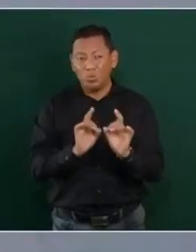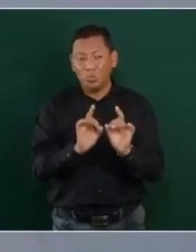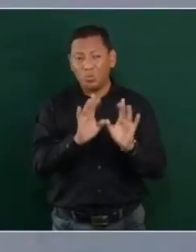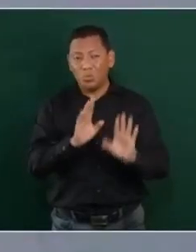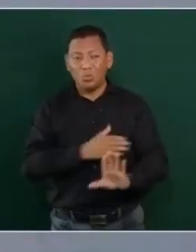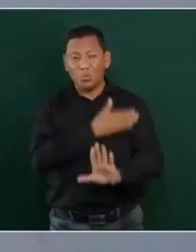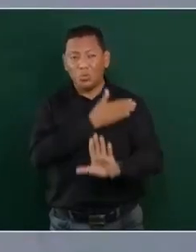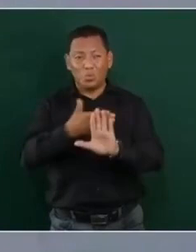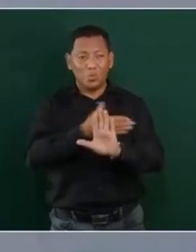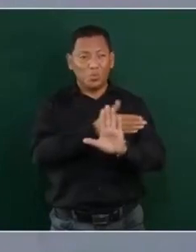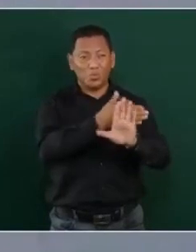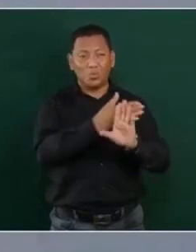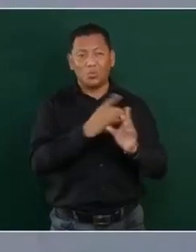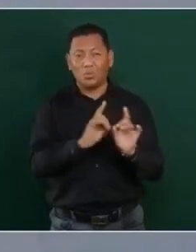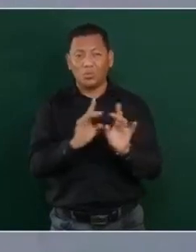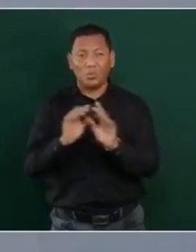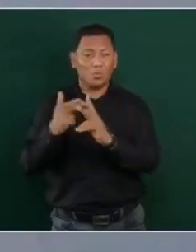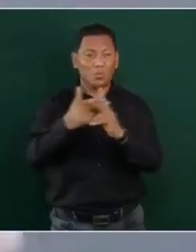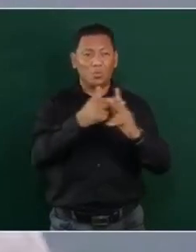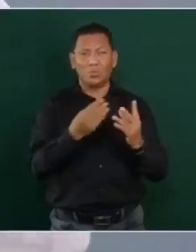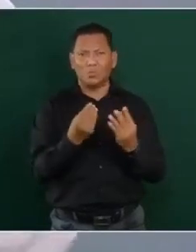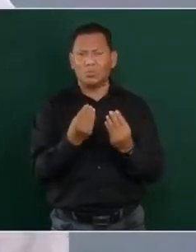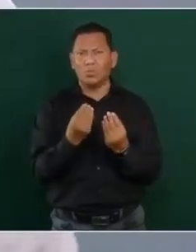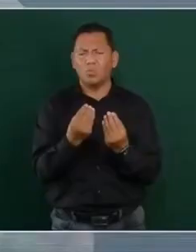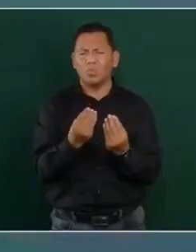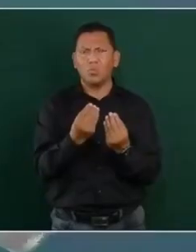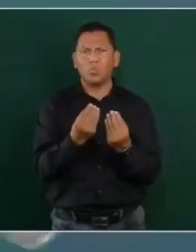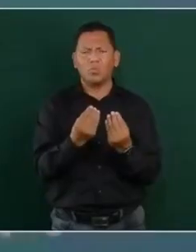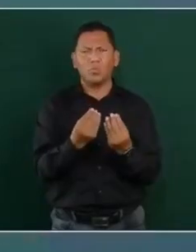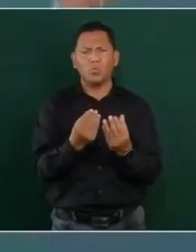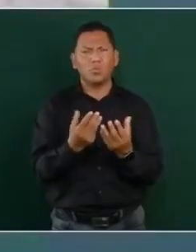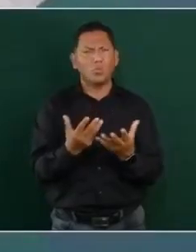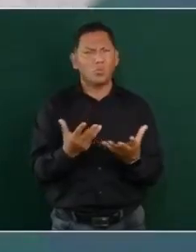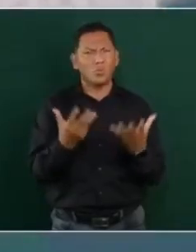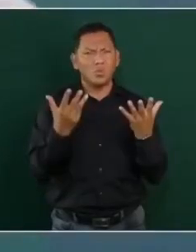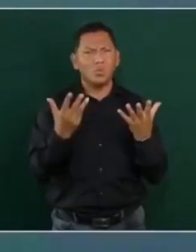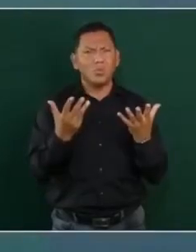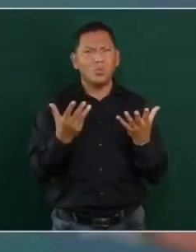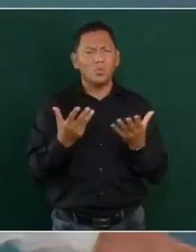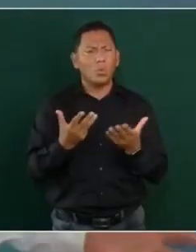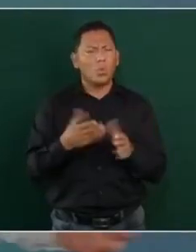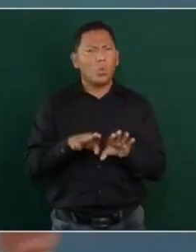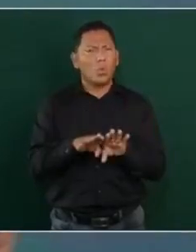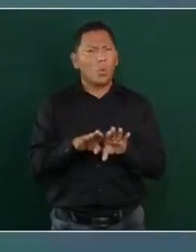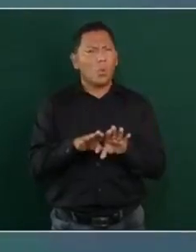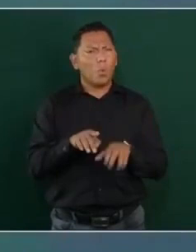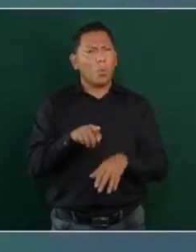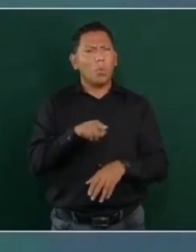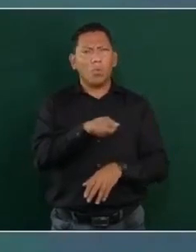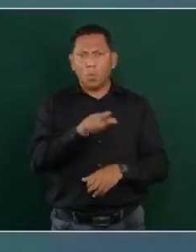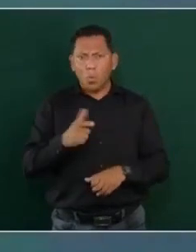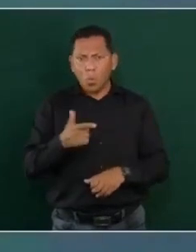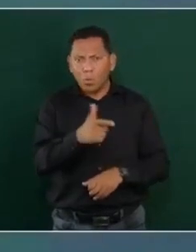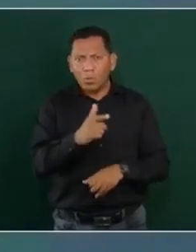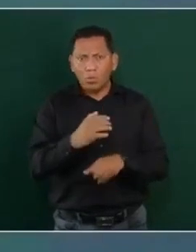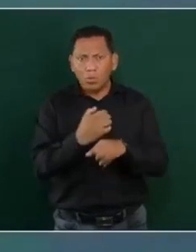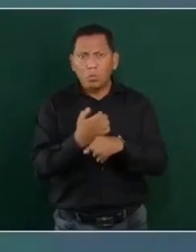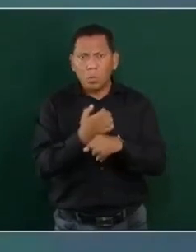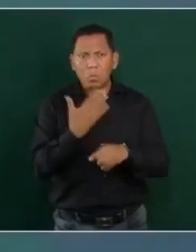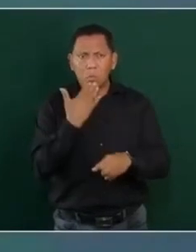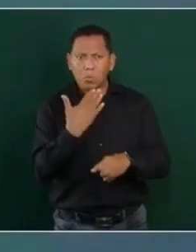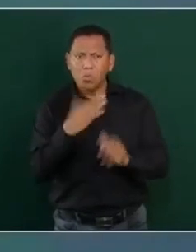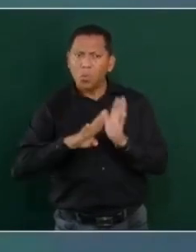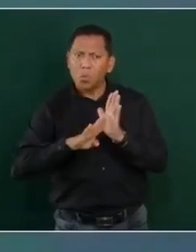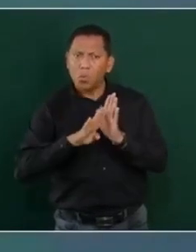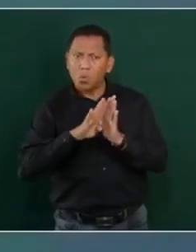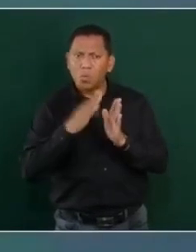Y cómo, si es un estado próspero, con